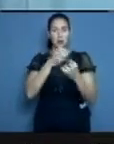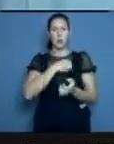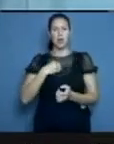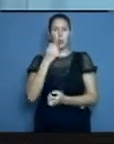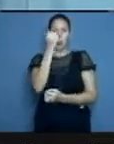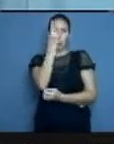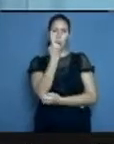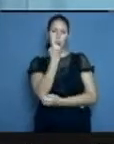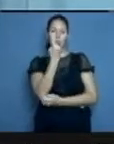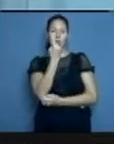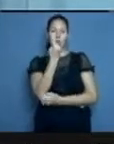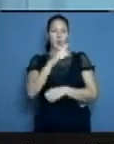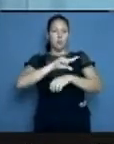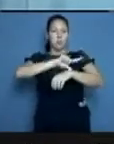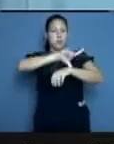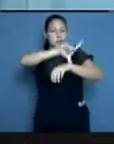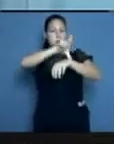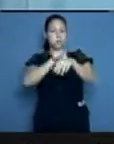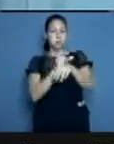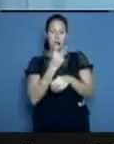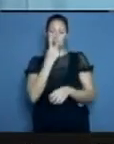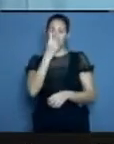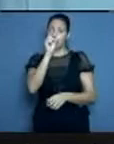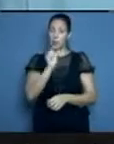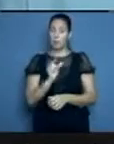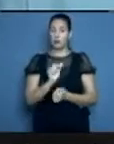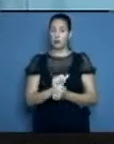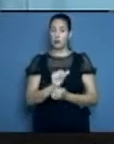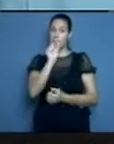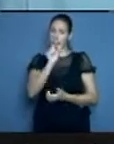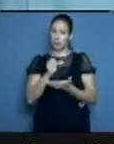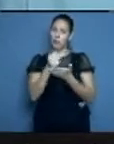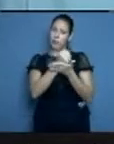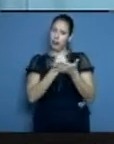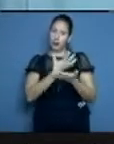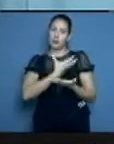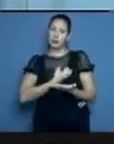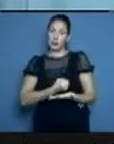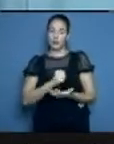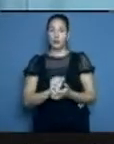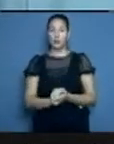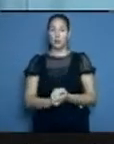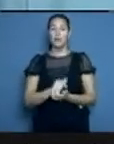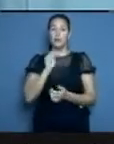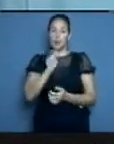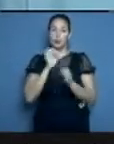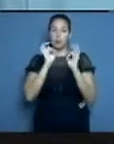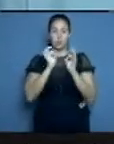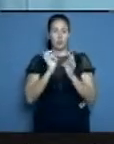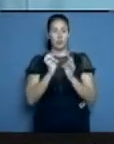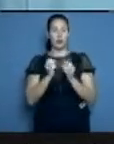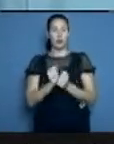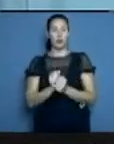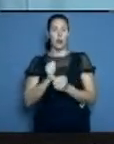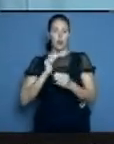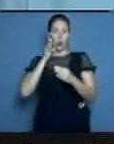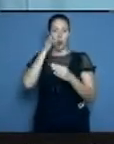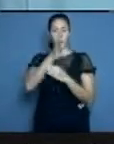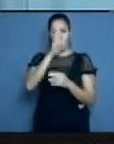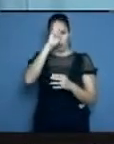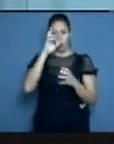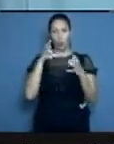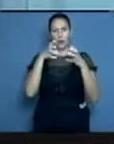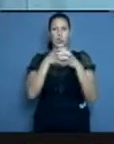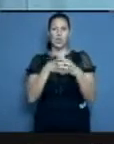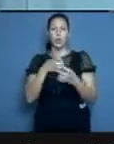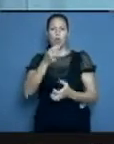se van insatisfechas para sus hogares. Sobre todo aquello, y se reitera en varias inquietudes, que van al policlínico con